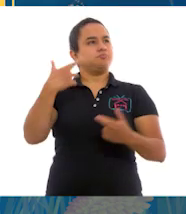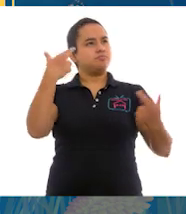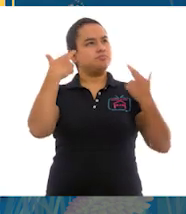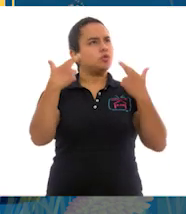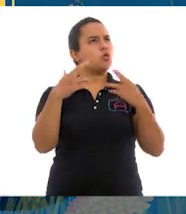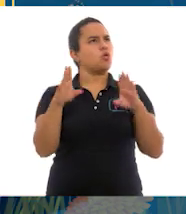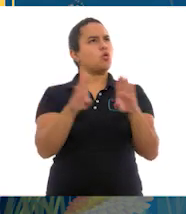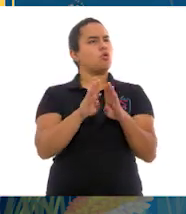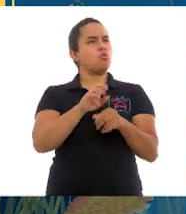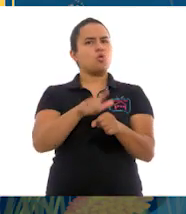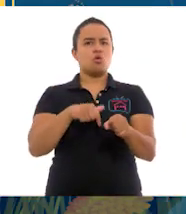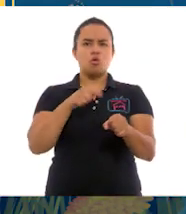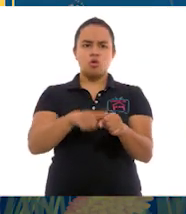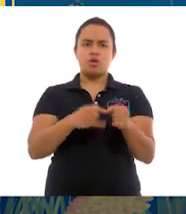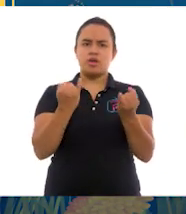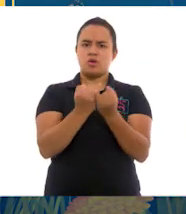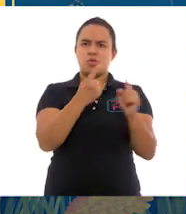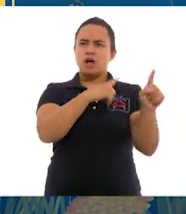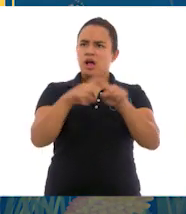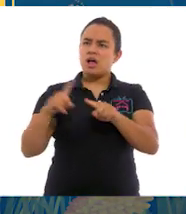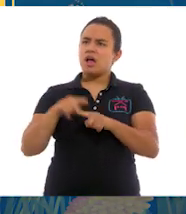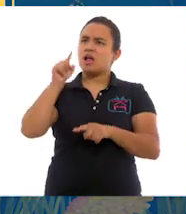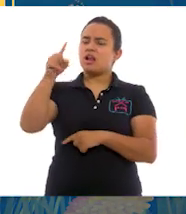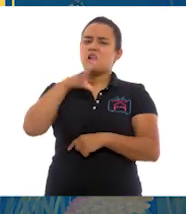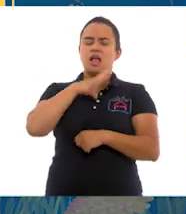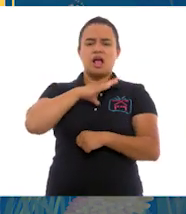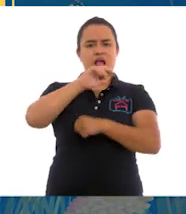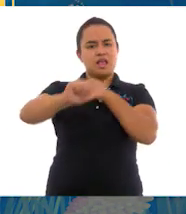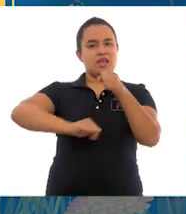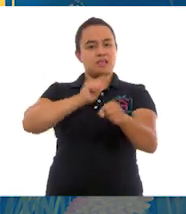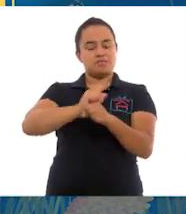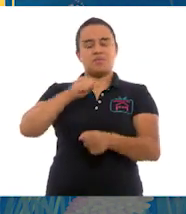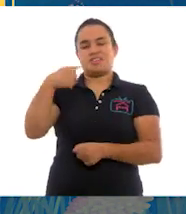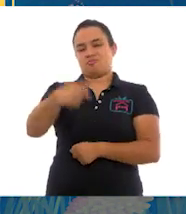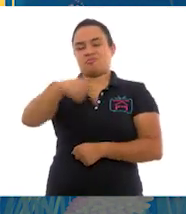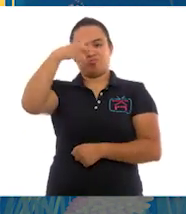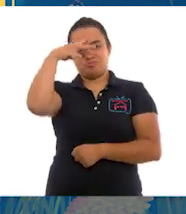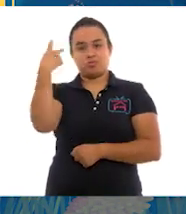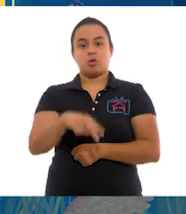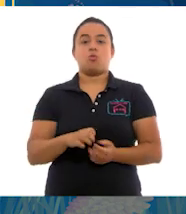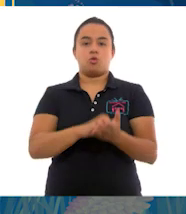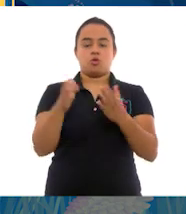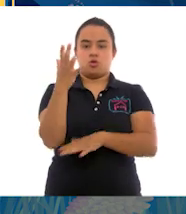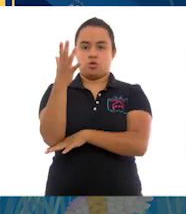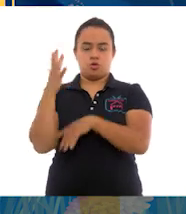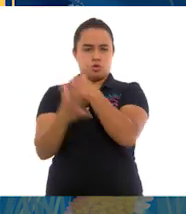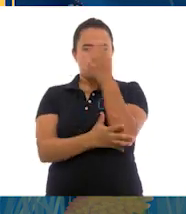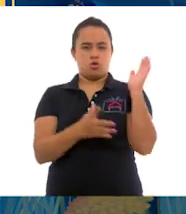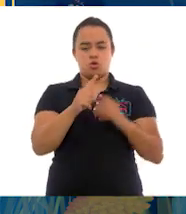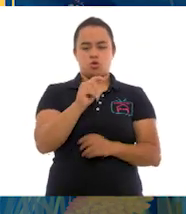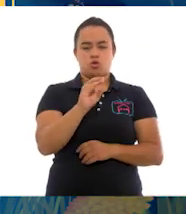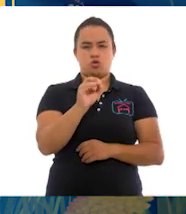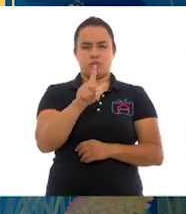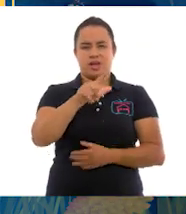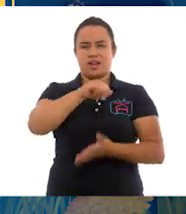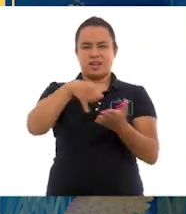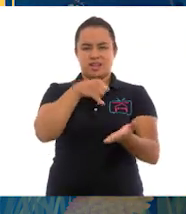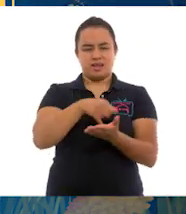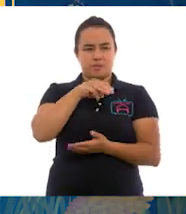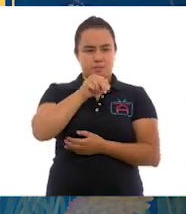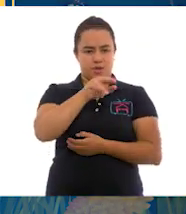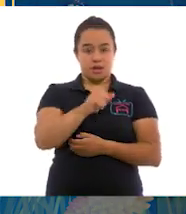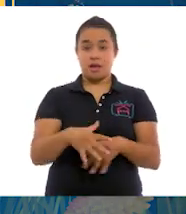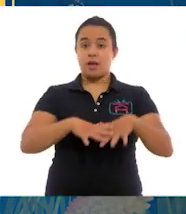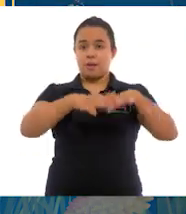colores y la diversidad de seres vivos que México nos regala. Lugares como el bosque tropical de las Islas Marías, las